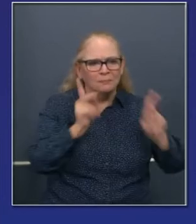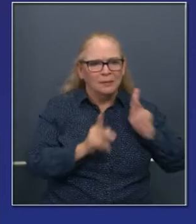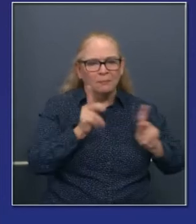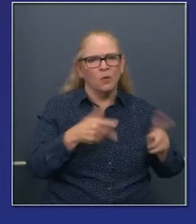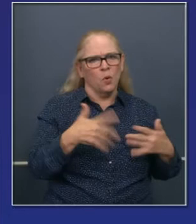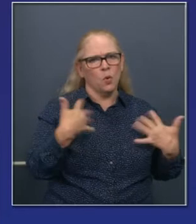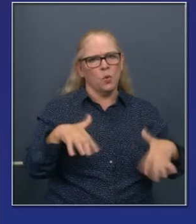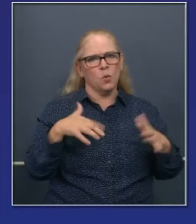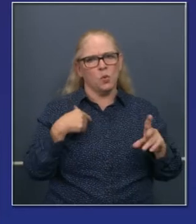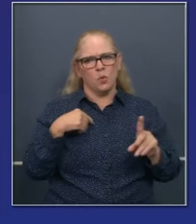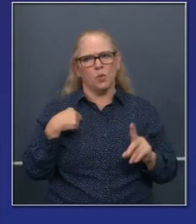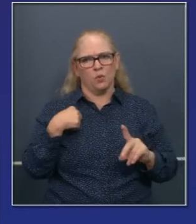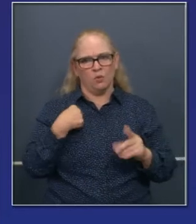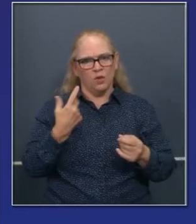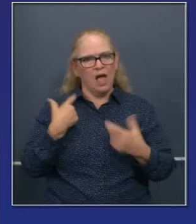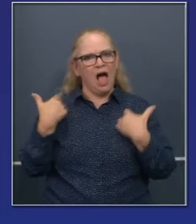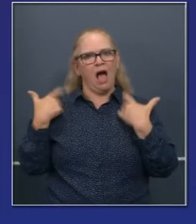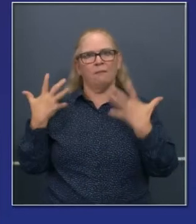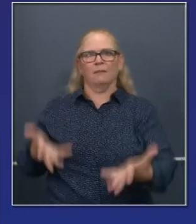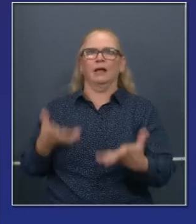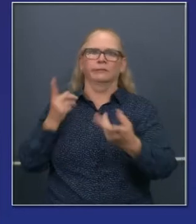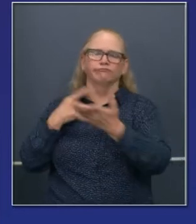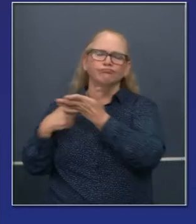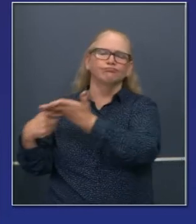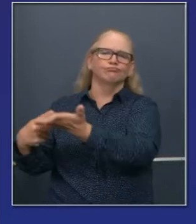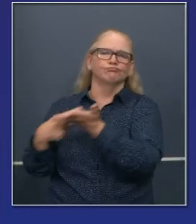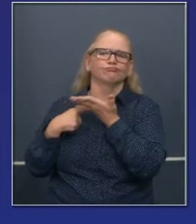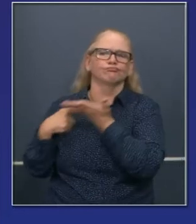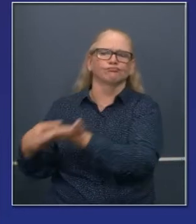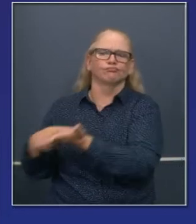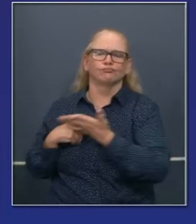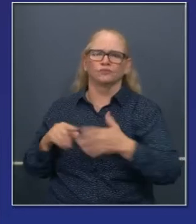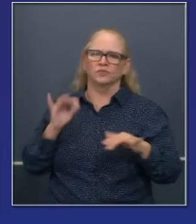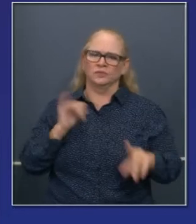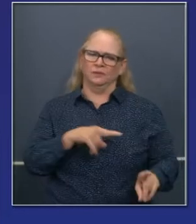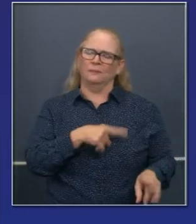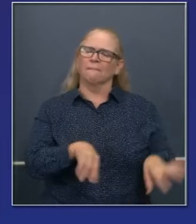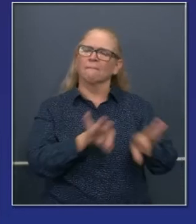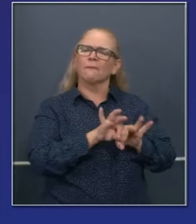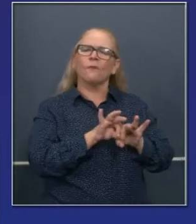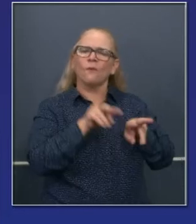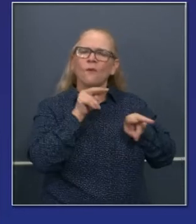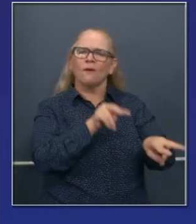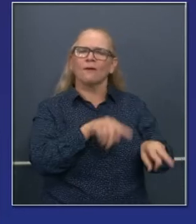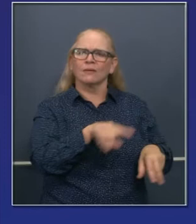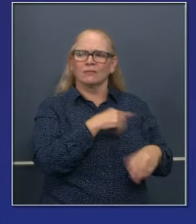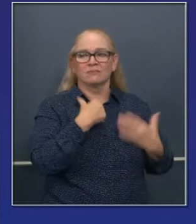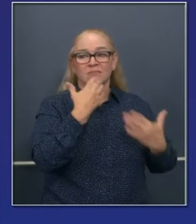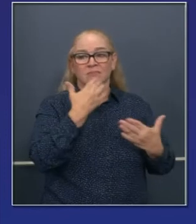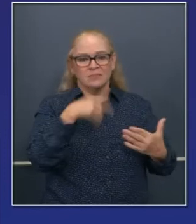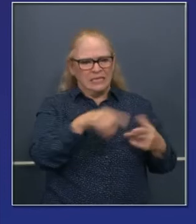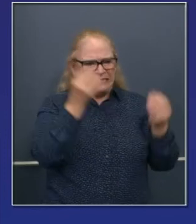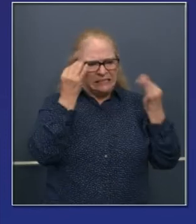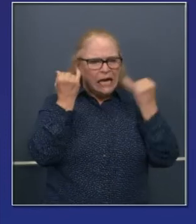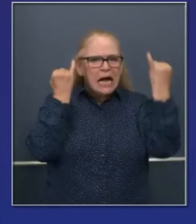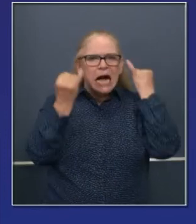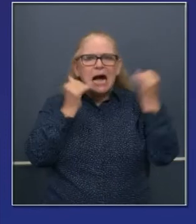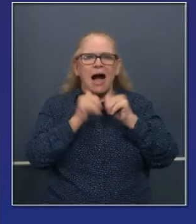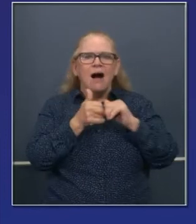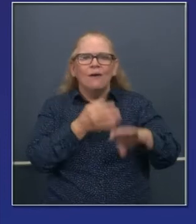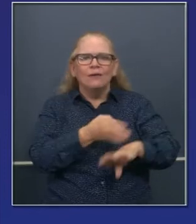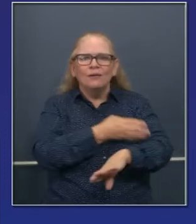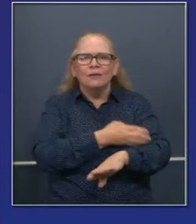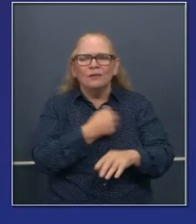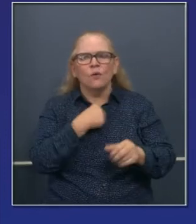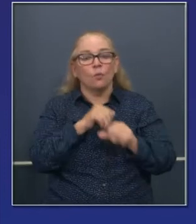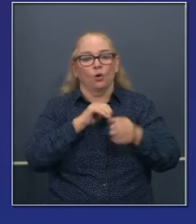sus vidas. Tenemos que reconocerlos y agradecerles por presentar estrategias formales con las